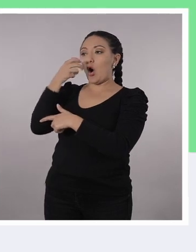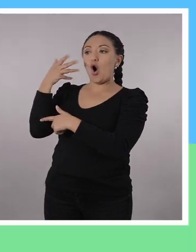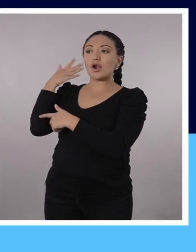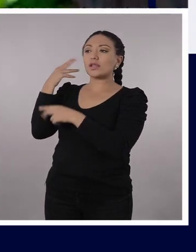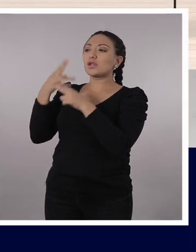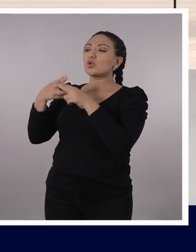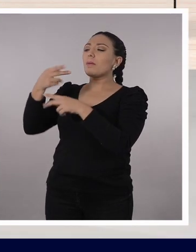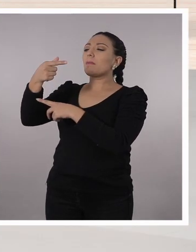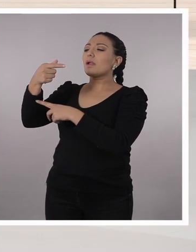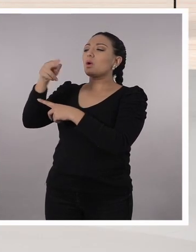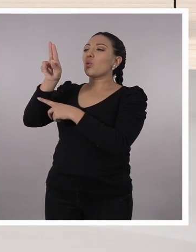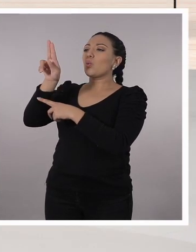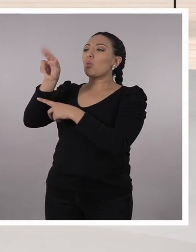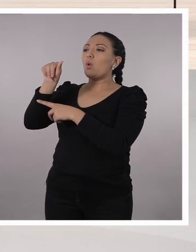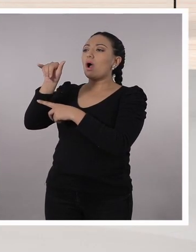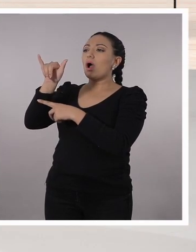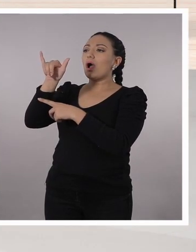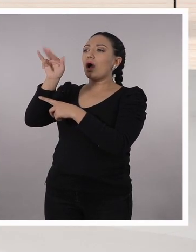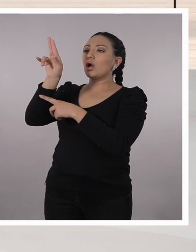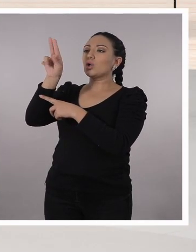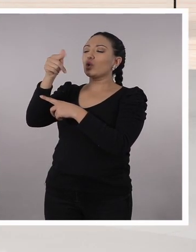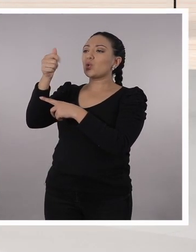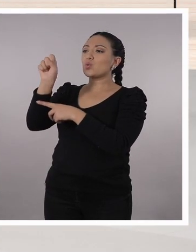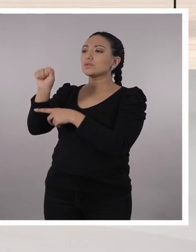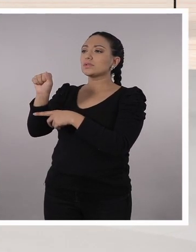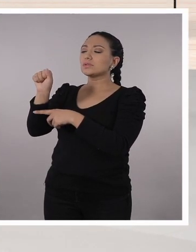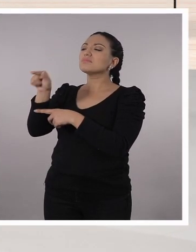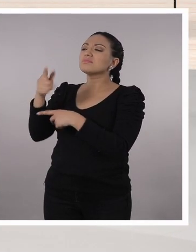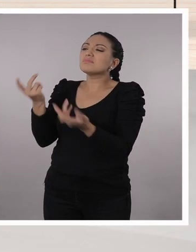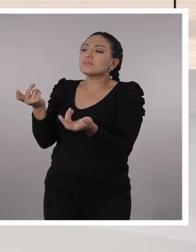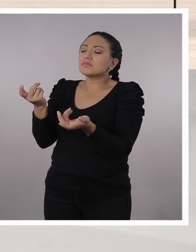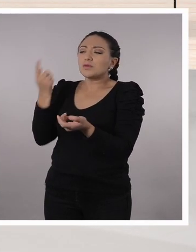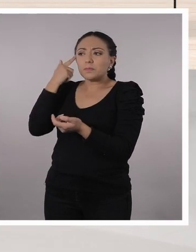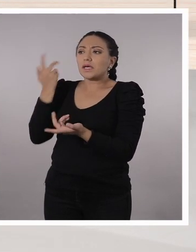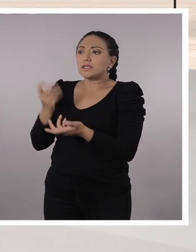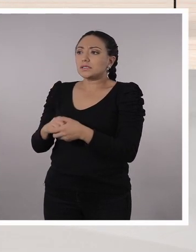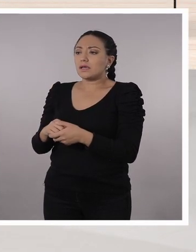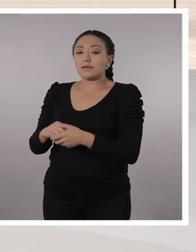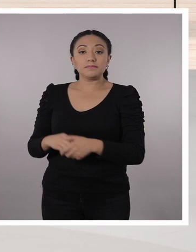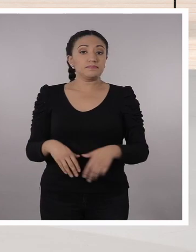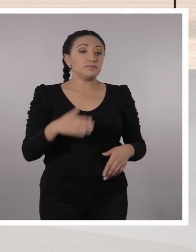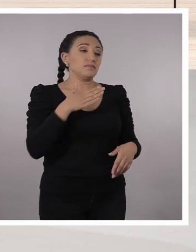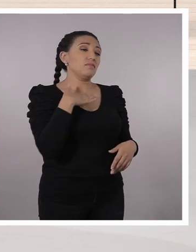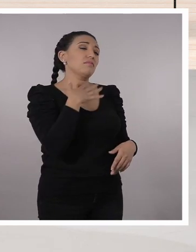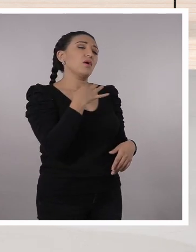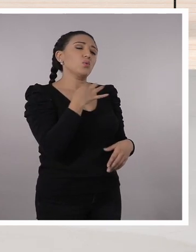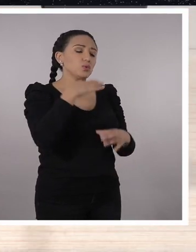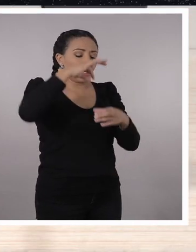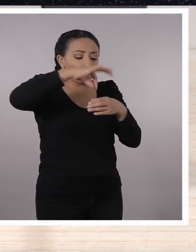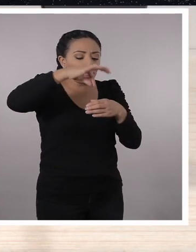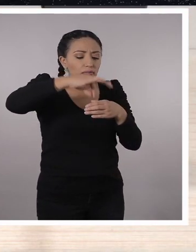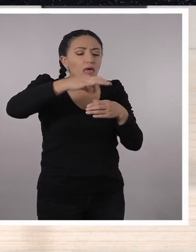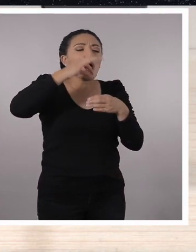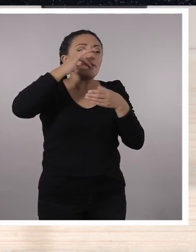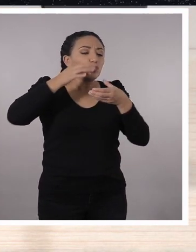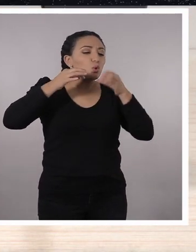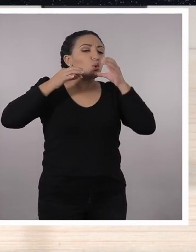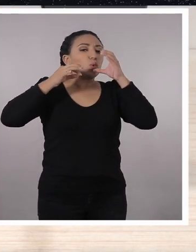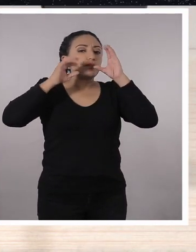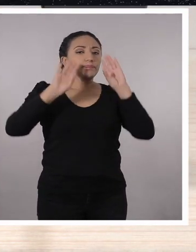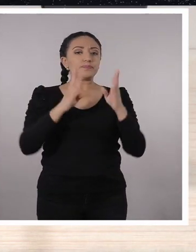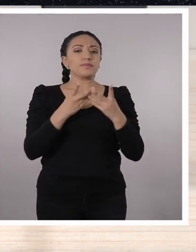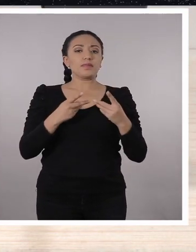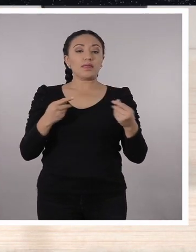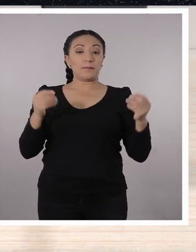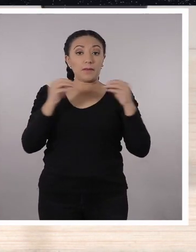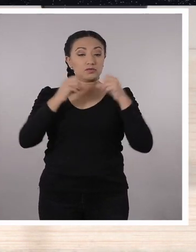la guayusa del Oriente. ¿Qué te hace pensar sobre esta planta tan ancestral? A mí me encanta el agüita de guayusa,